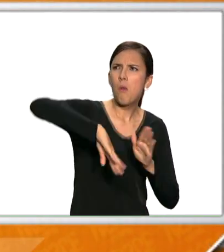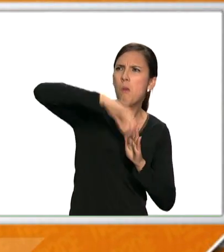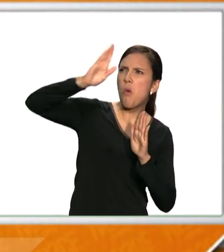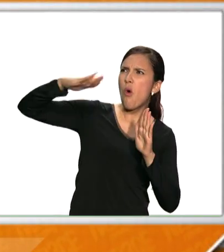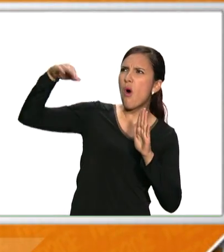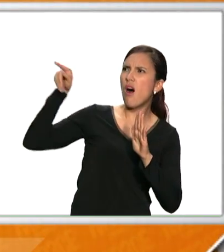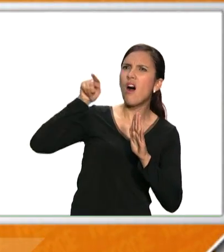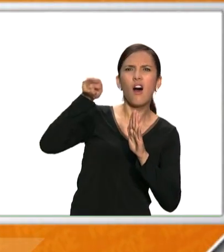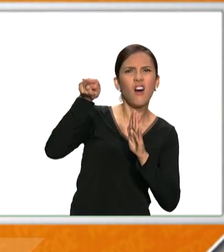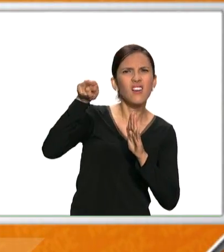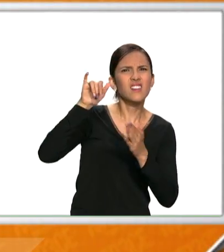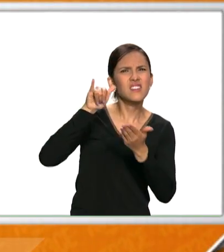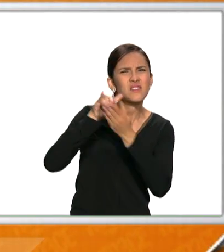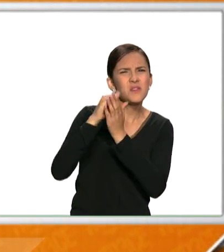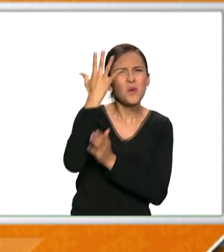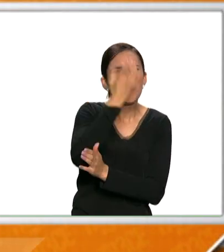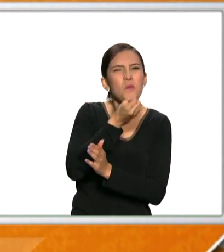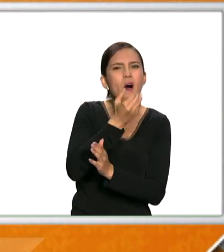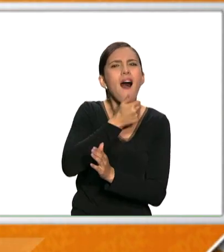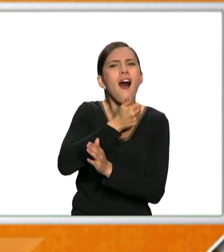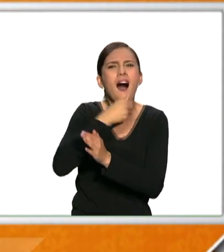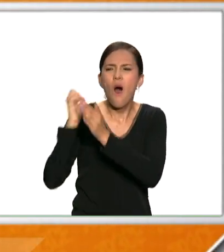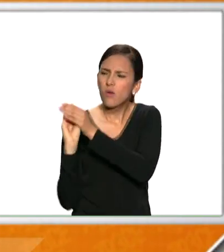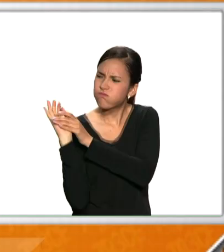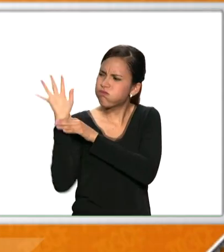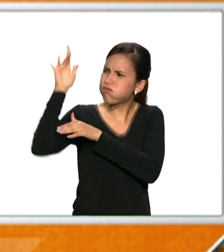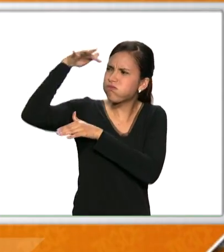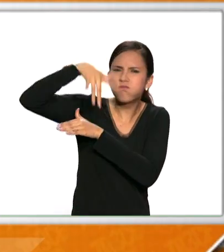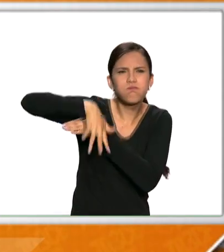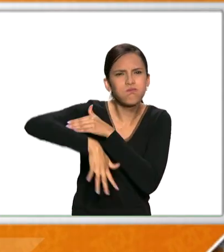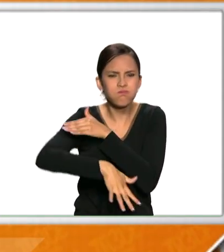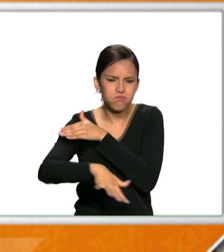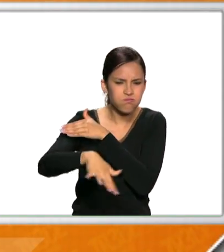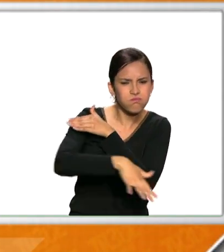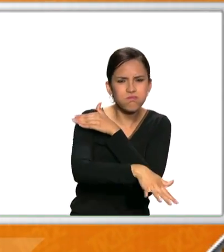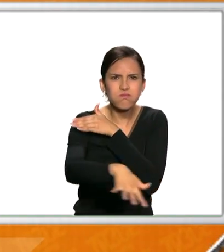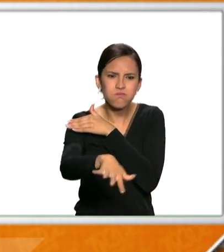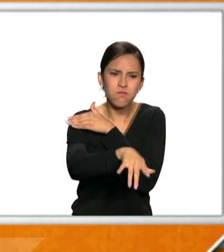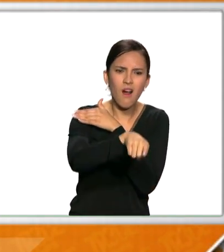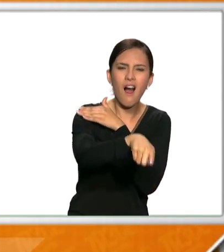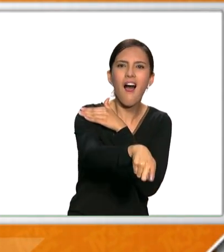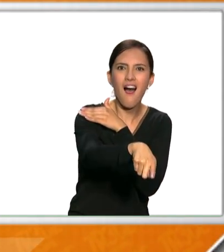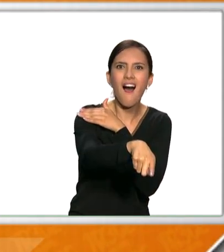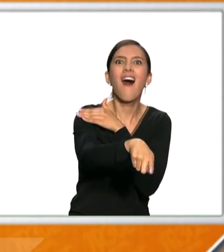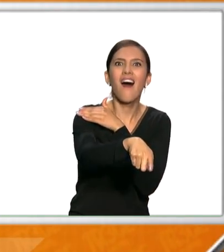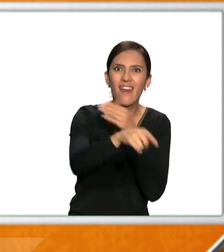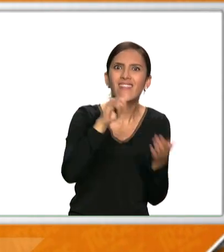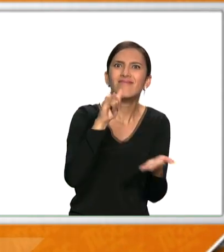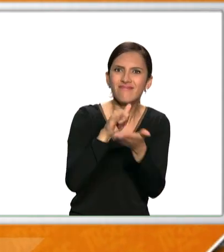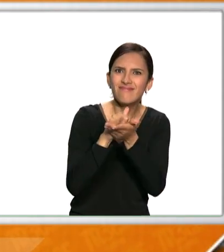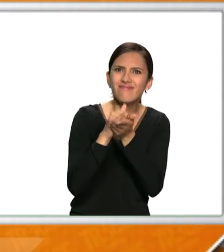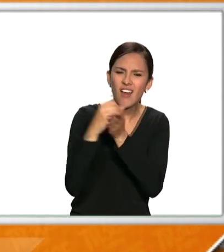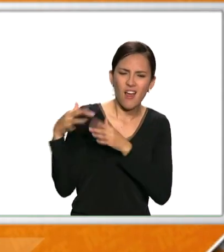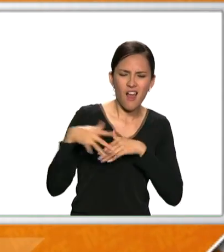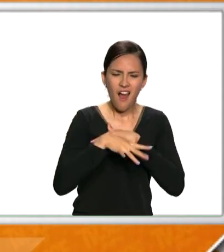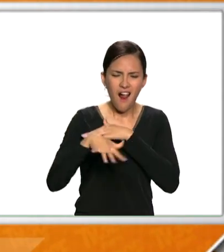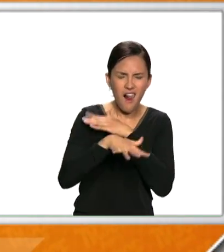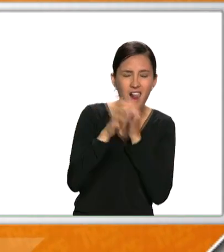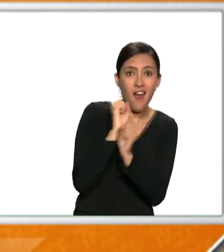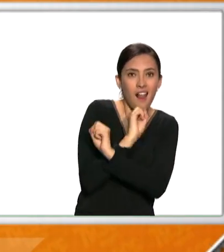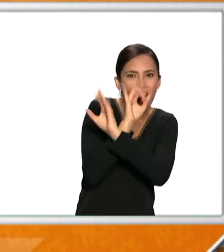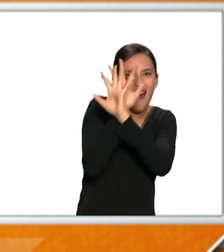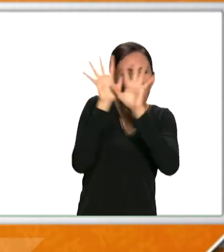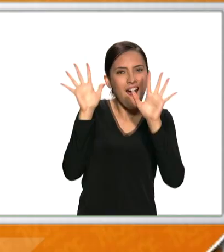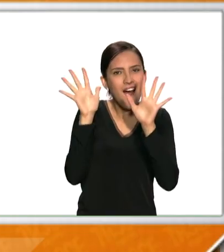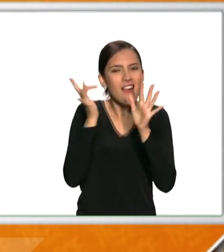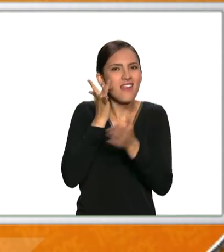expulsa de sus entrañas el precioso líquido ve como el agua inicia su trayecto hacia el primer golpe contundente a su claridad y